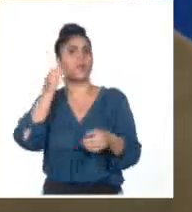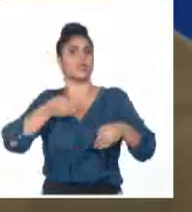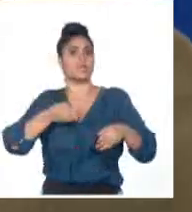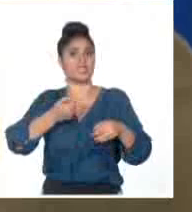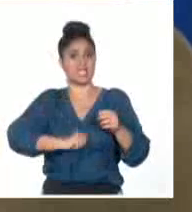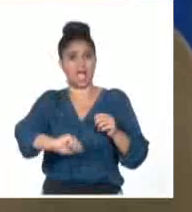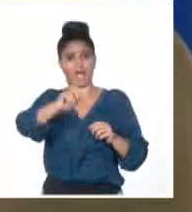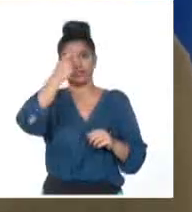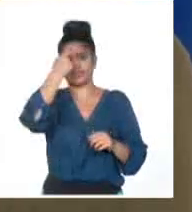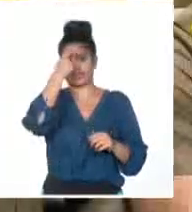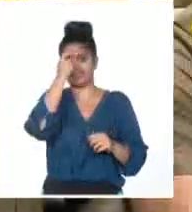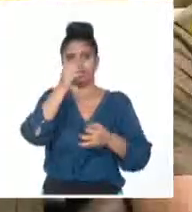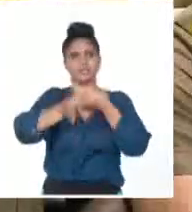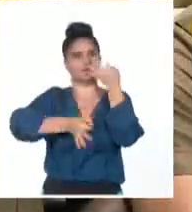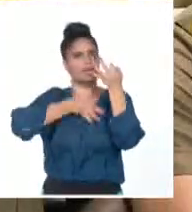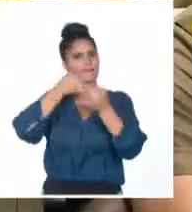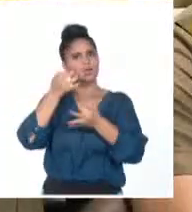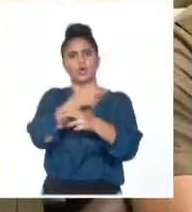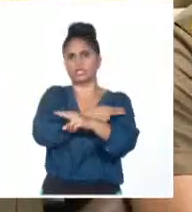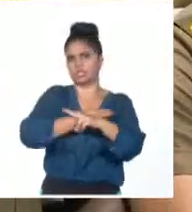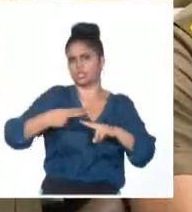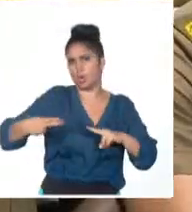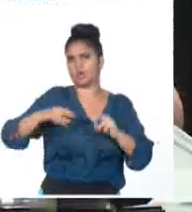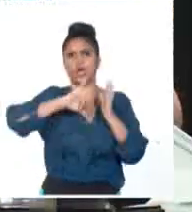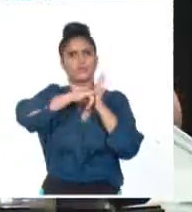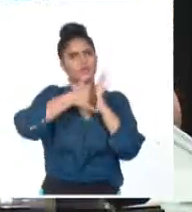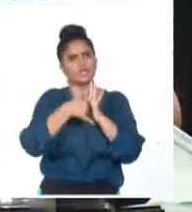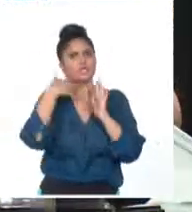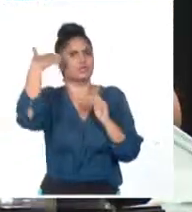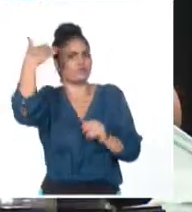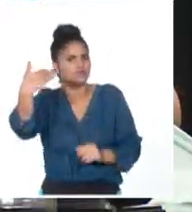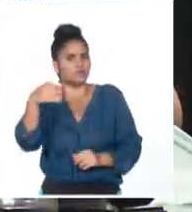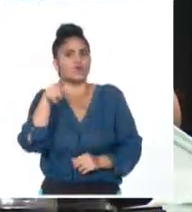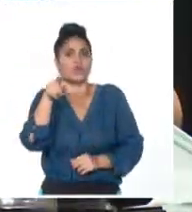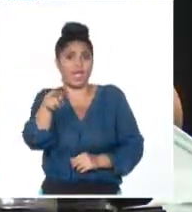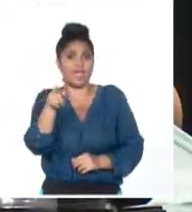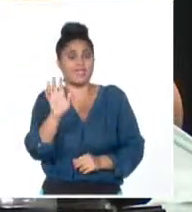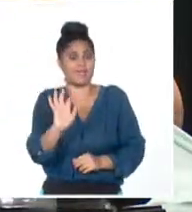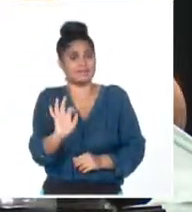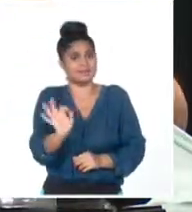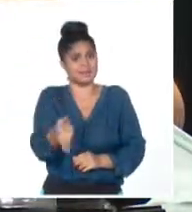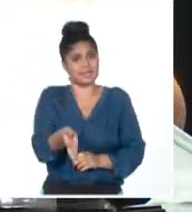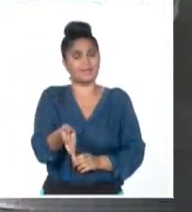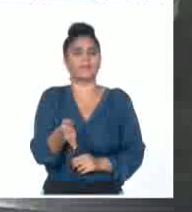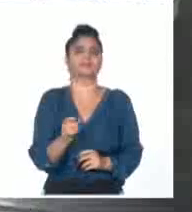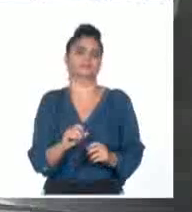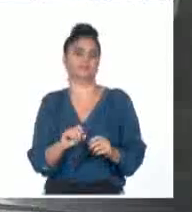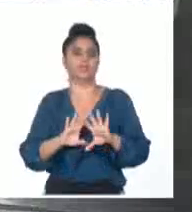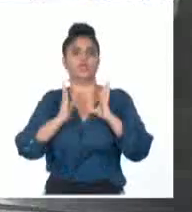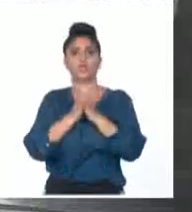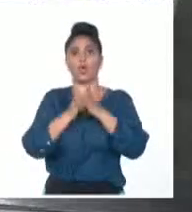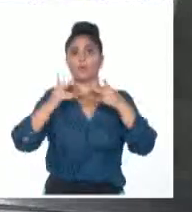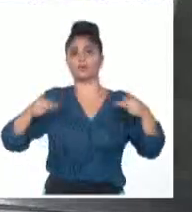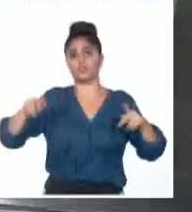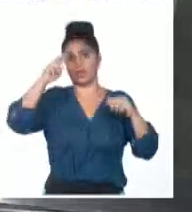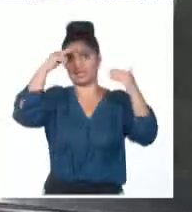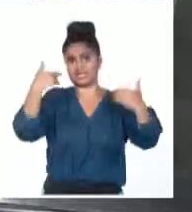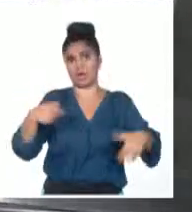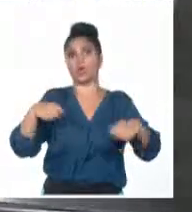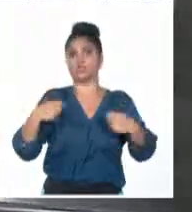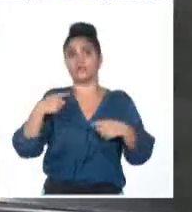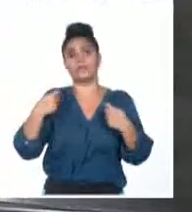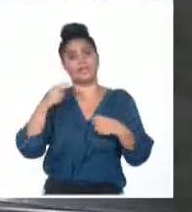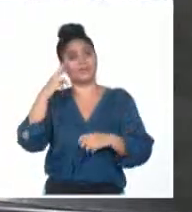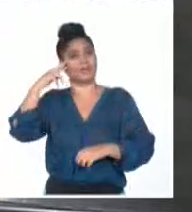y su cercanía en ideales y proyectos de quien sigue siendo un paradigma para los profesionales de la salud en Cuba y el